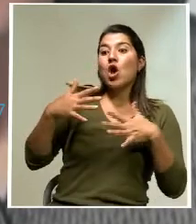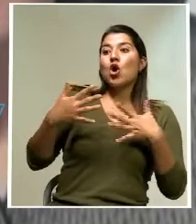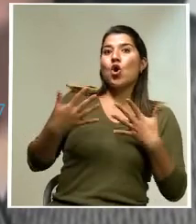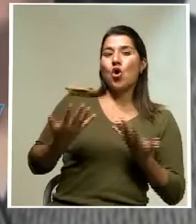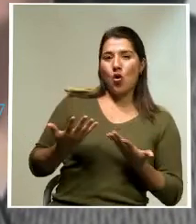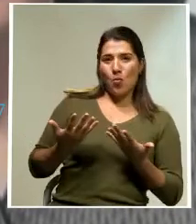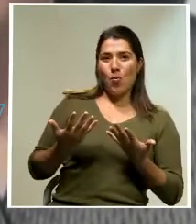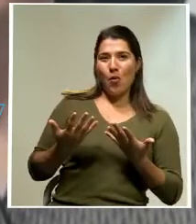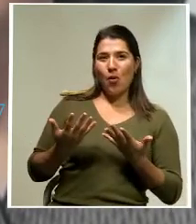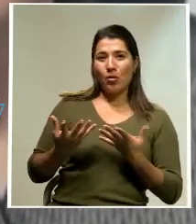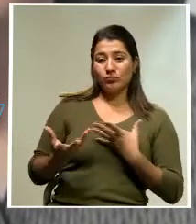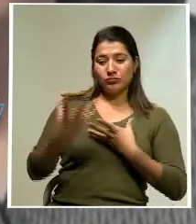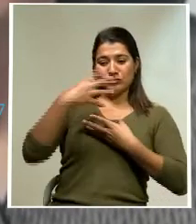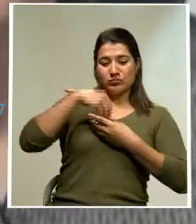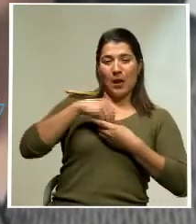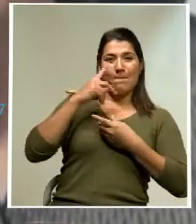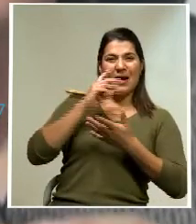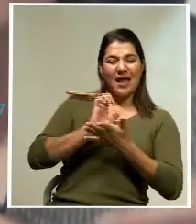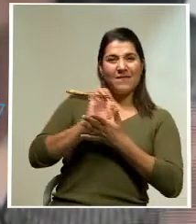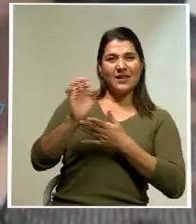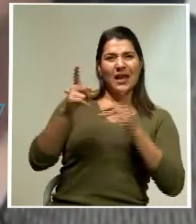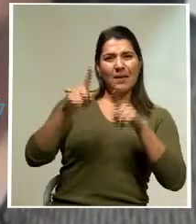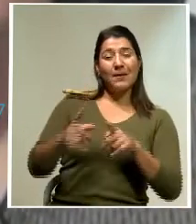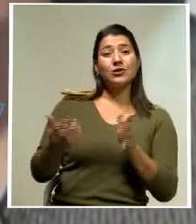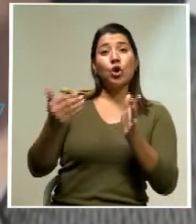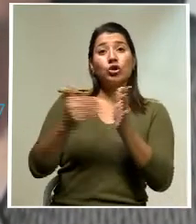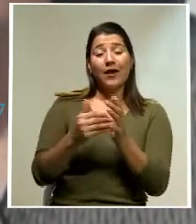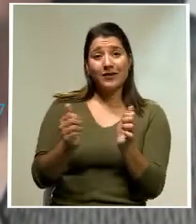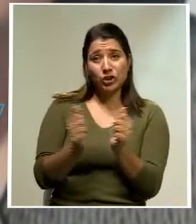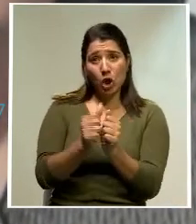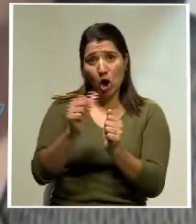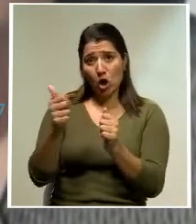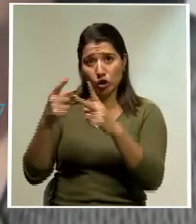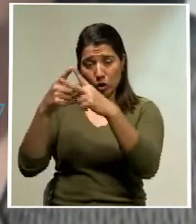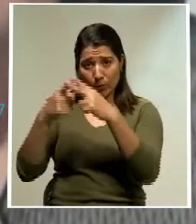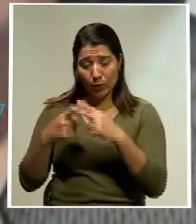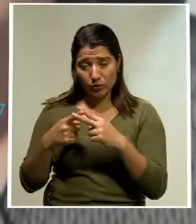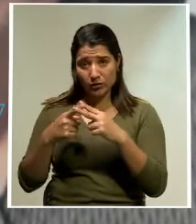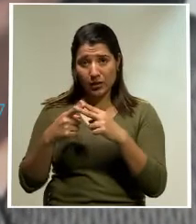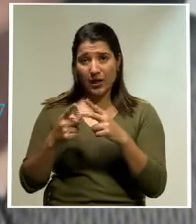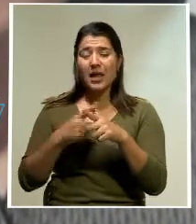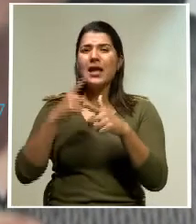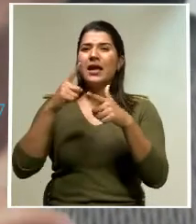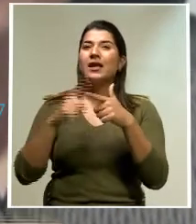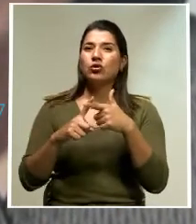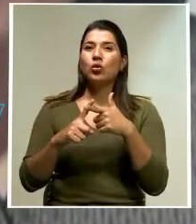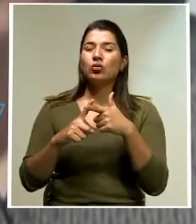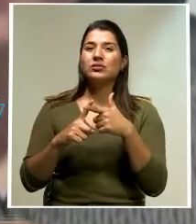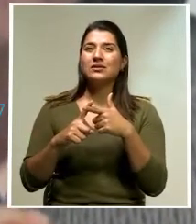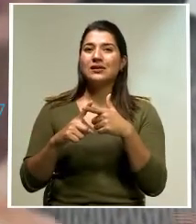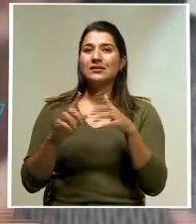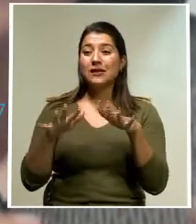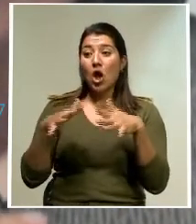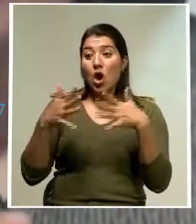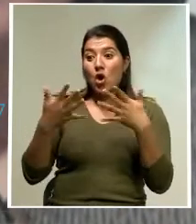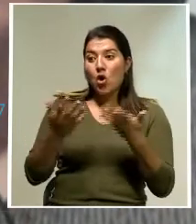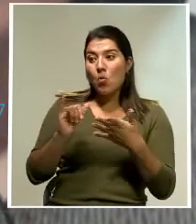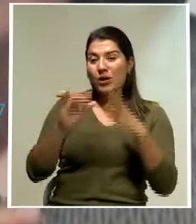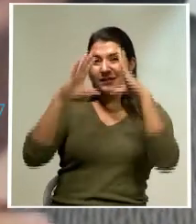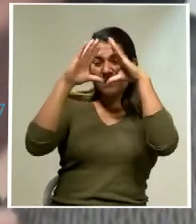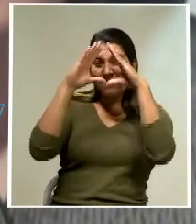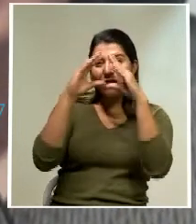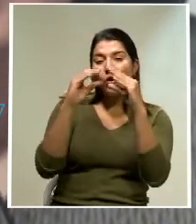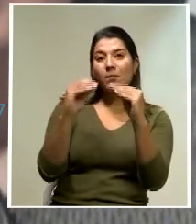vuelva a pasar en otro préstamo, ¿verdad? Entonces, cómo fluye toda esa información y el país logra